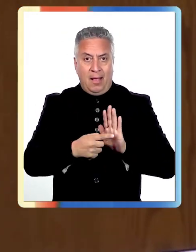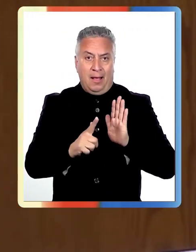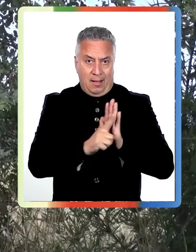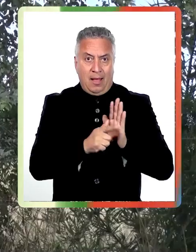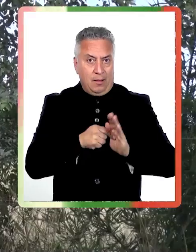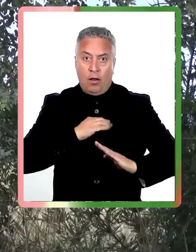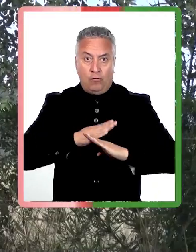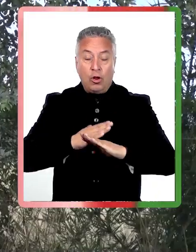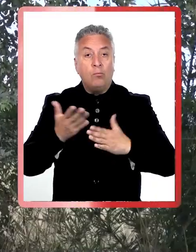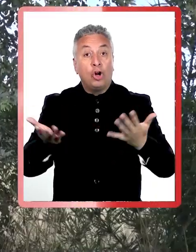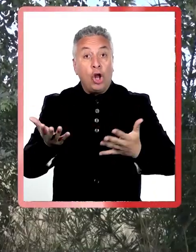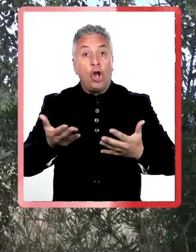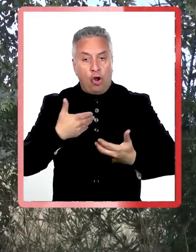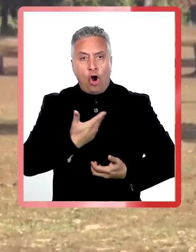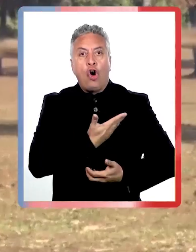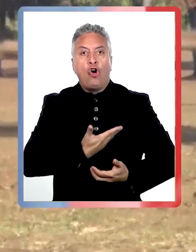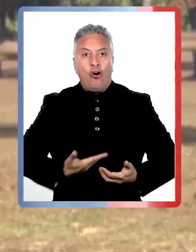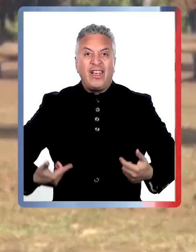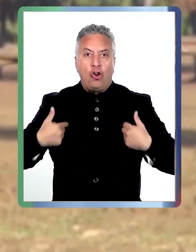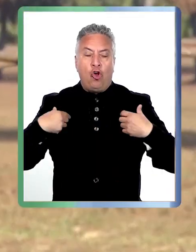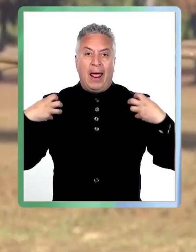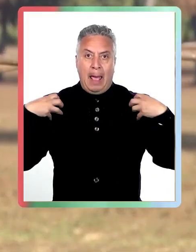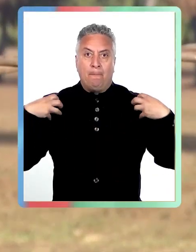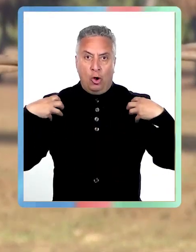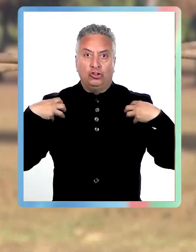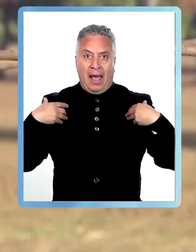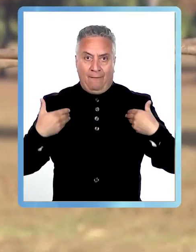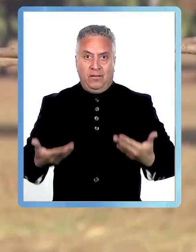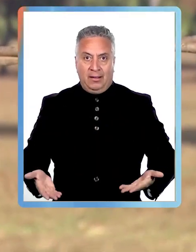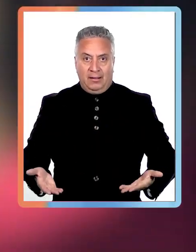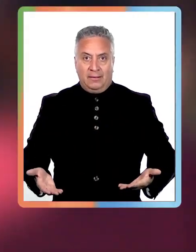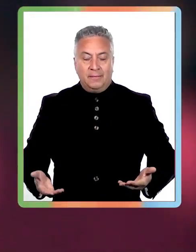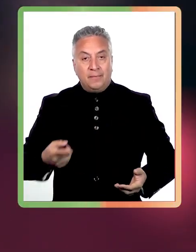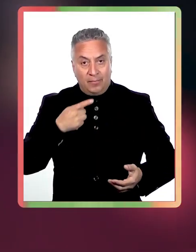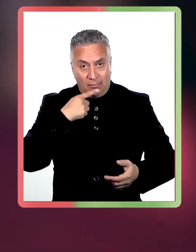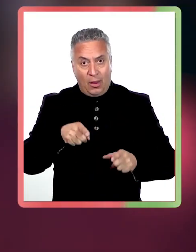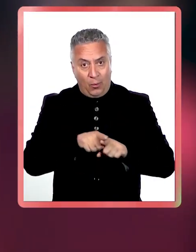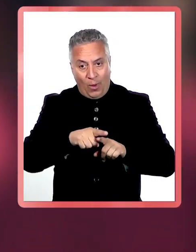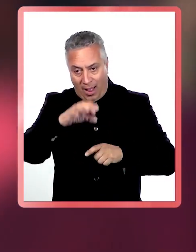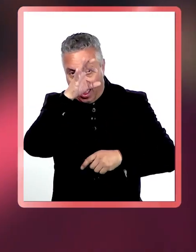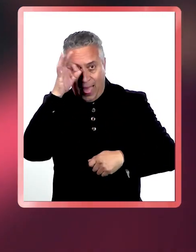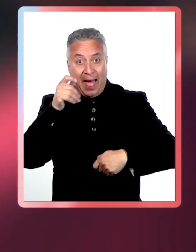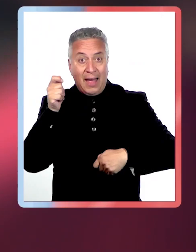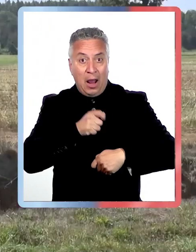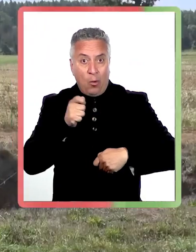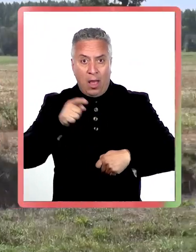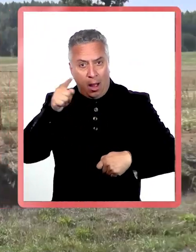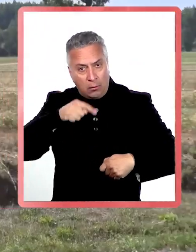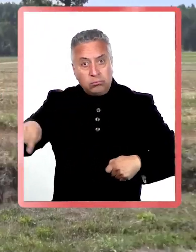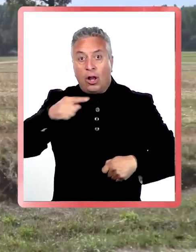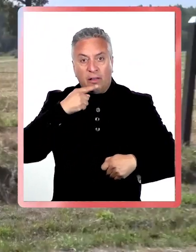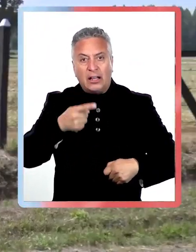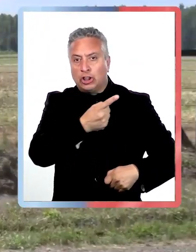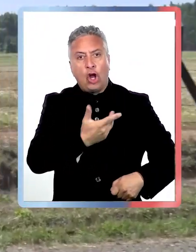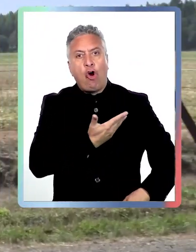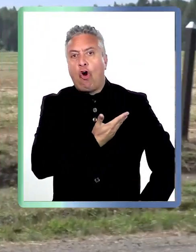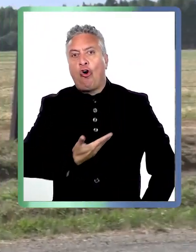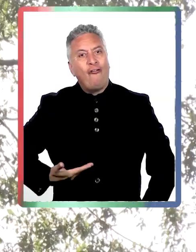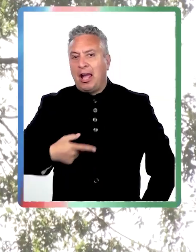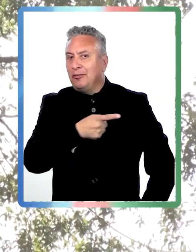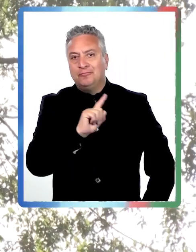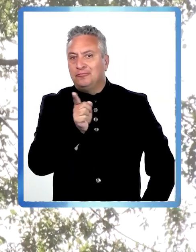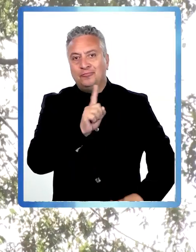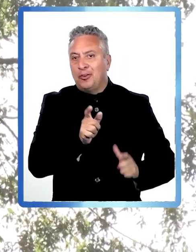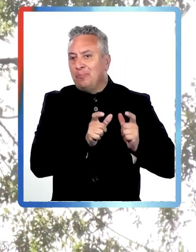responsable. Parlamentarios de oposición que representan a la Araucanía indicaron que el gobierno no está protegiendo a las víctimas